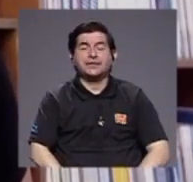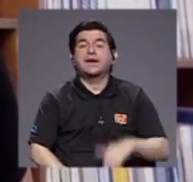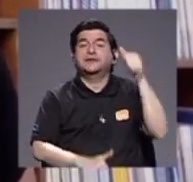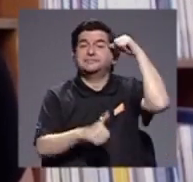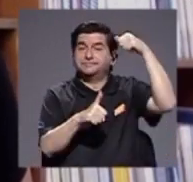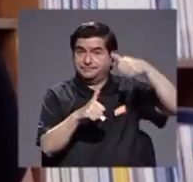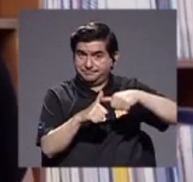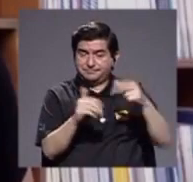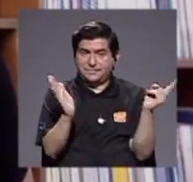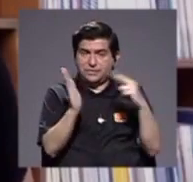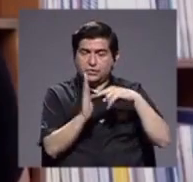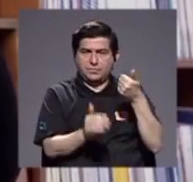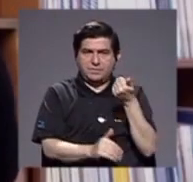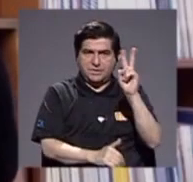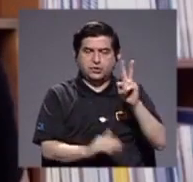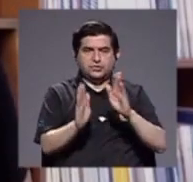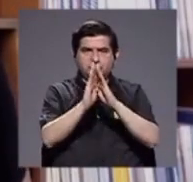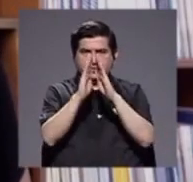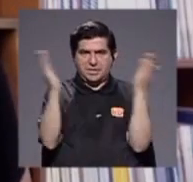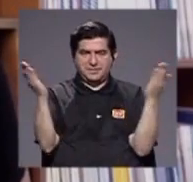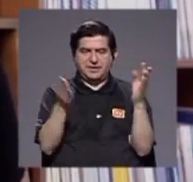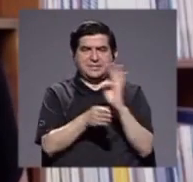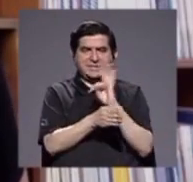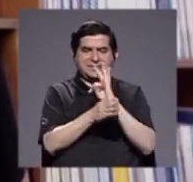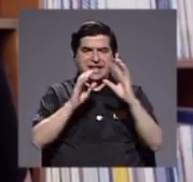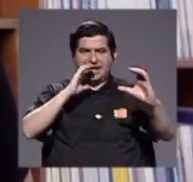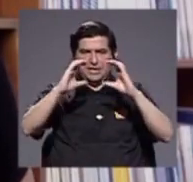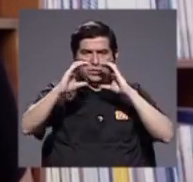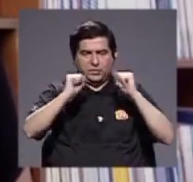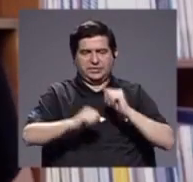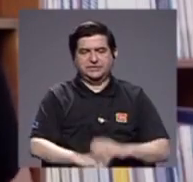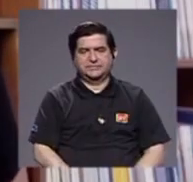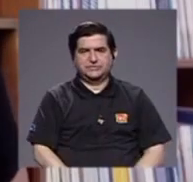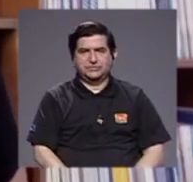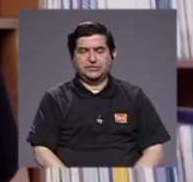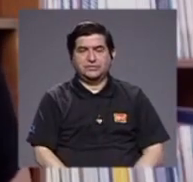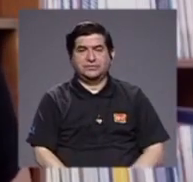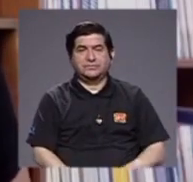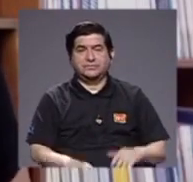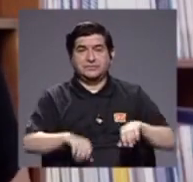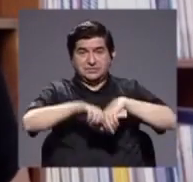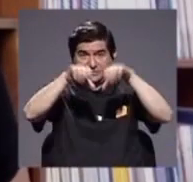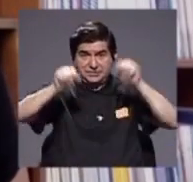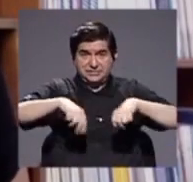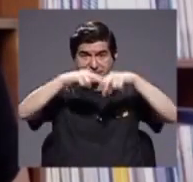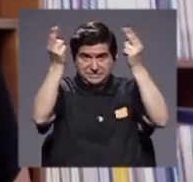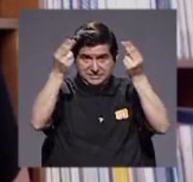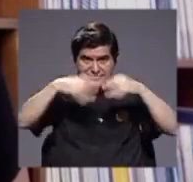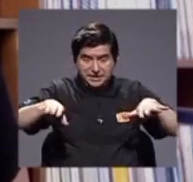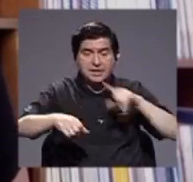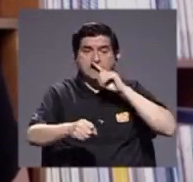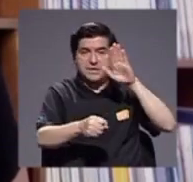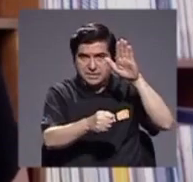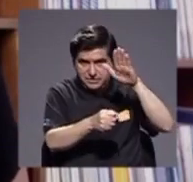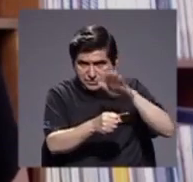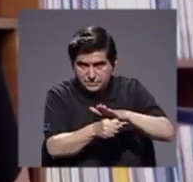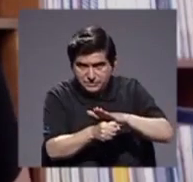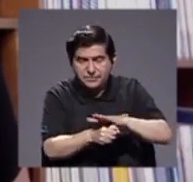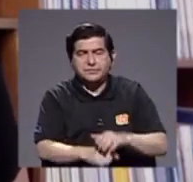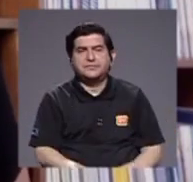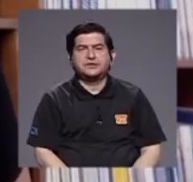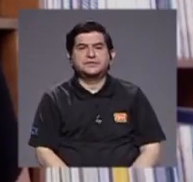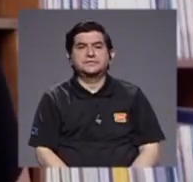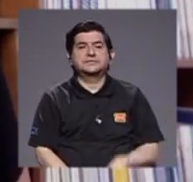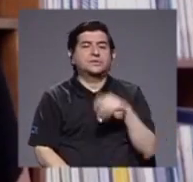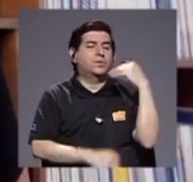Recordemos que en el 2012 se dio la apertura de las telecomunicaciones y bueno, y ahí había un enorme compromiso de